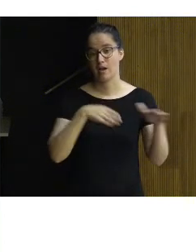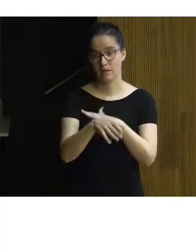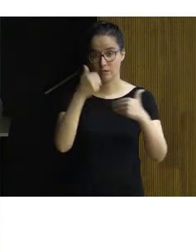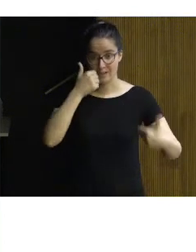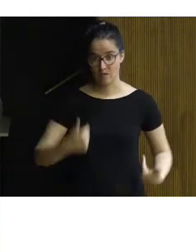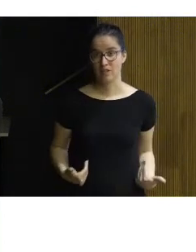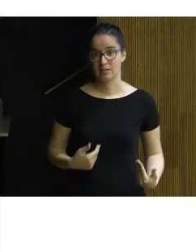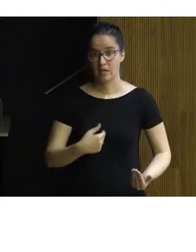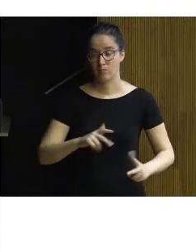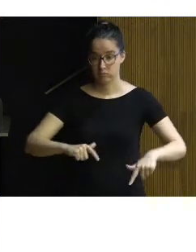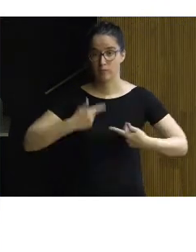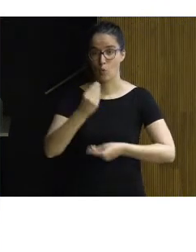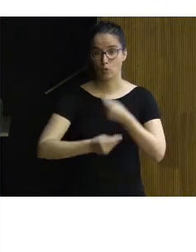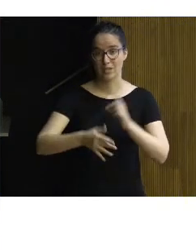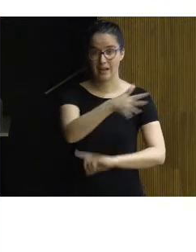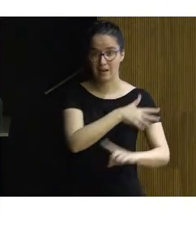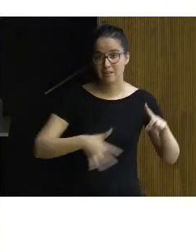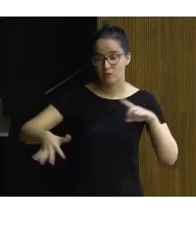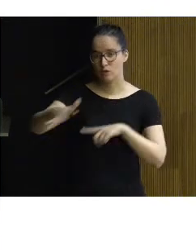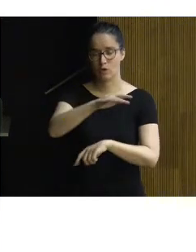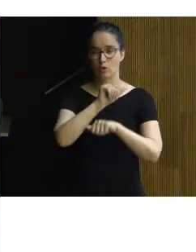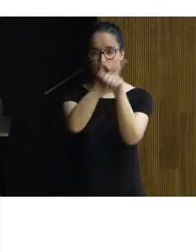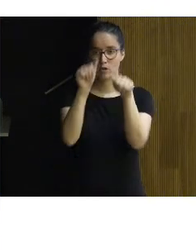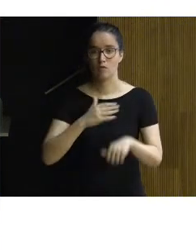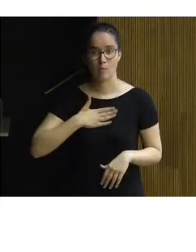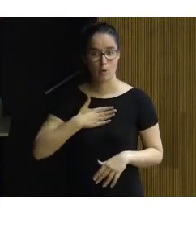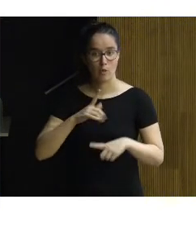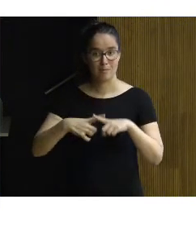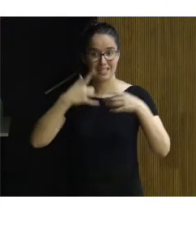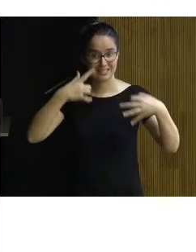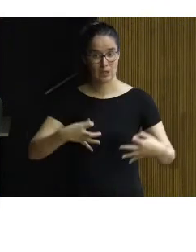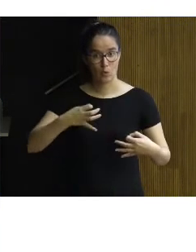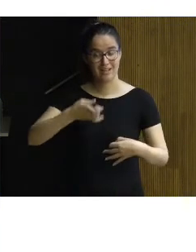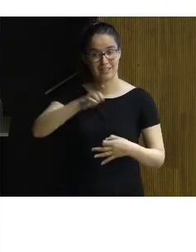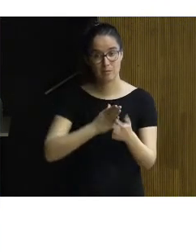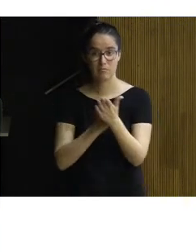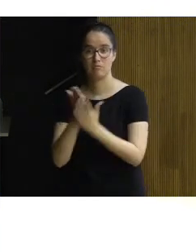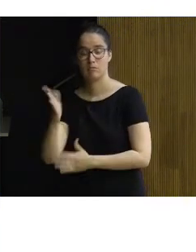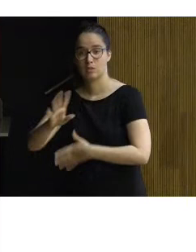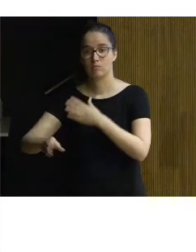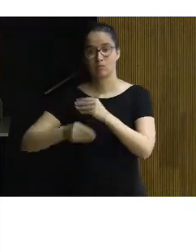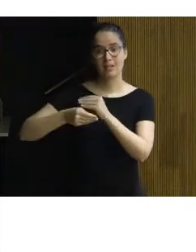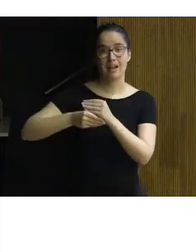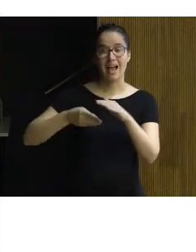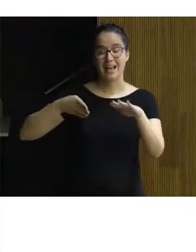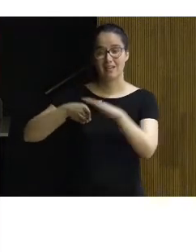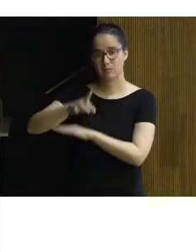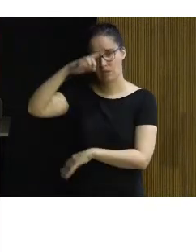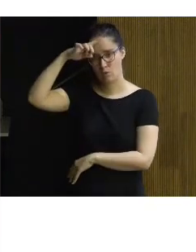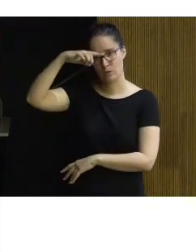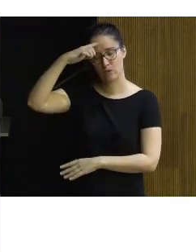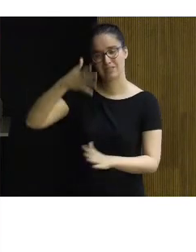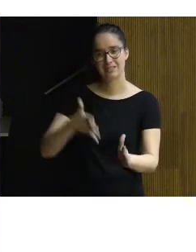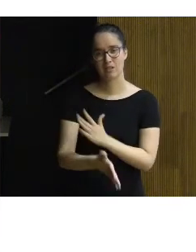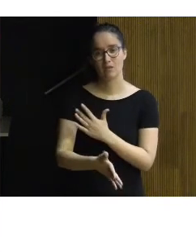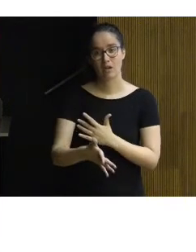permite utilizar los entornos de una forma cómoda y segura, también estamos incluyendo la accesibilidad cultural, es